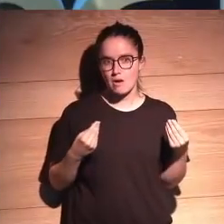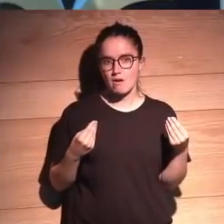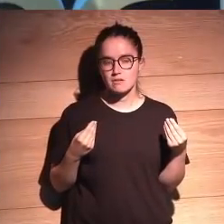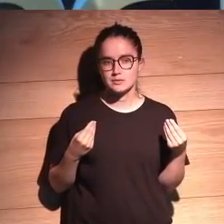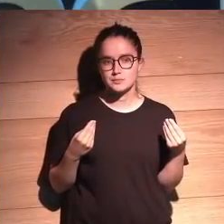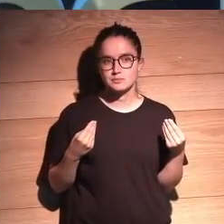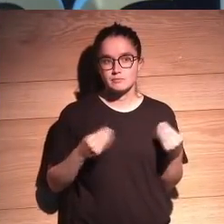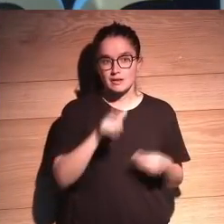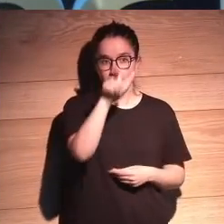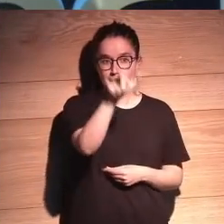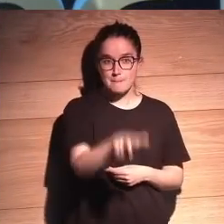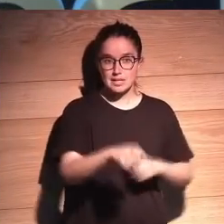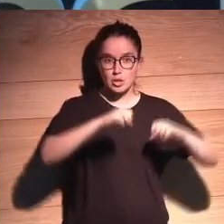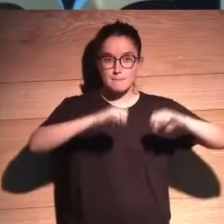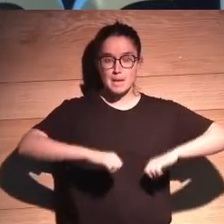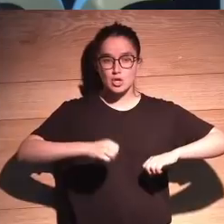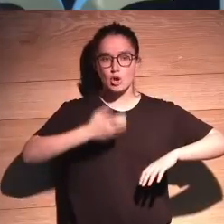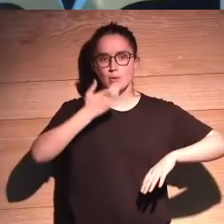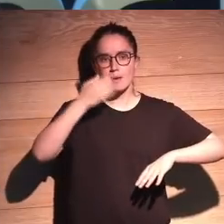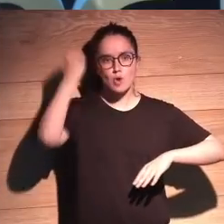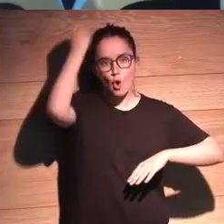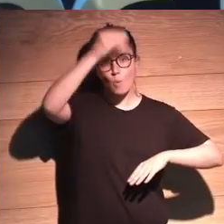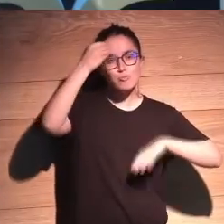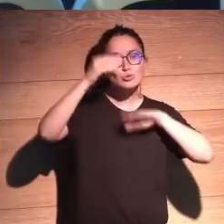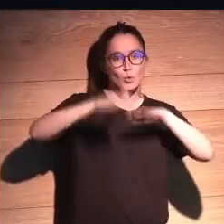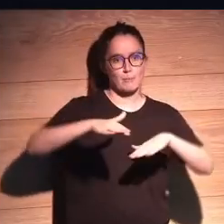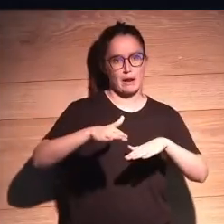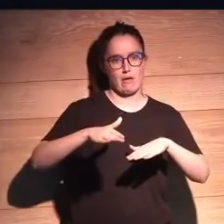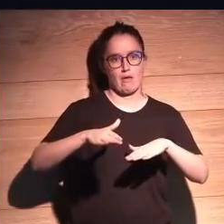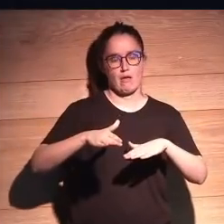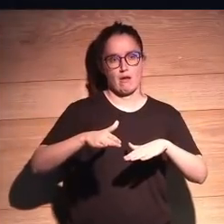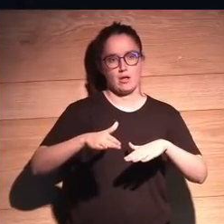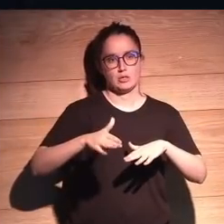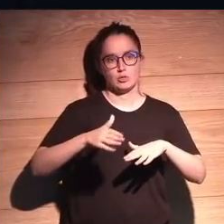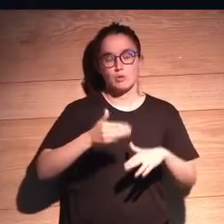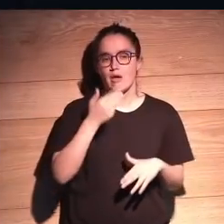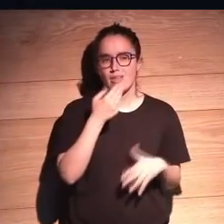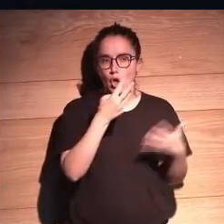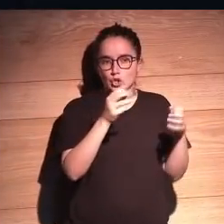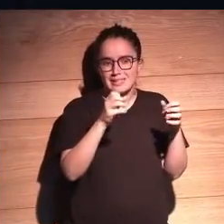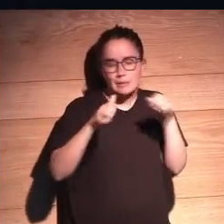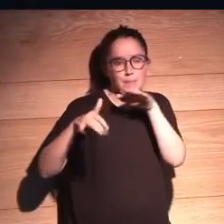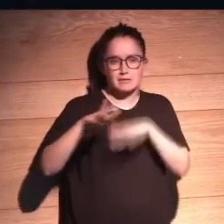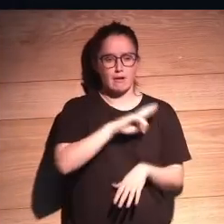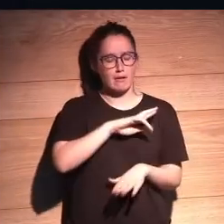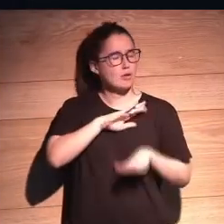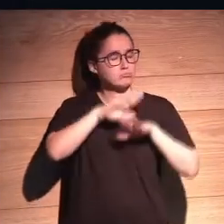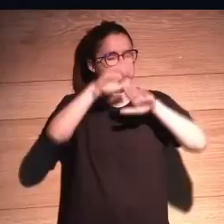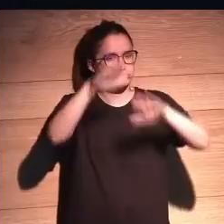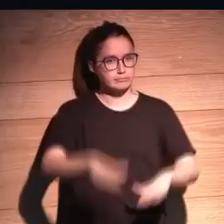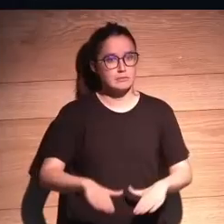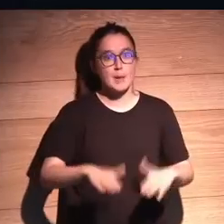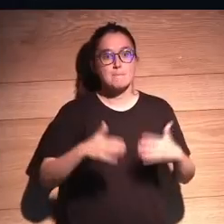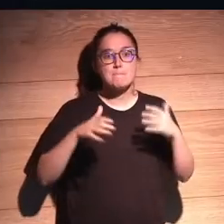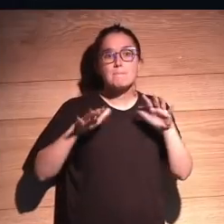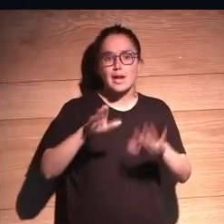esa persona mayor es musulmana y cree, a sus 80 y muchos años, en su religión. Pero que